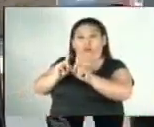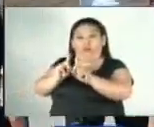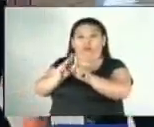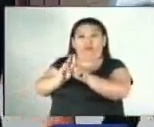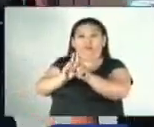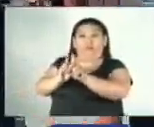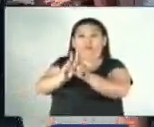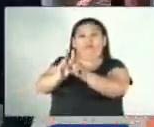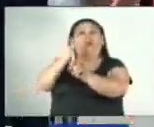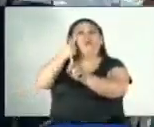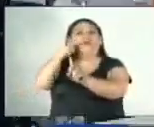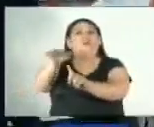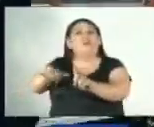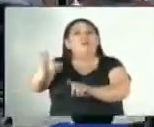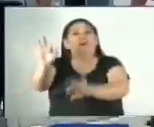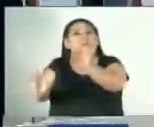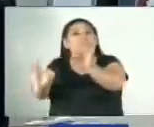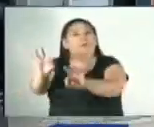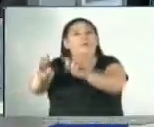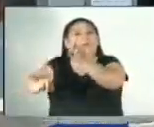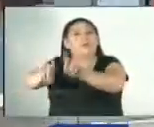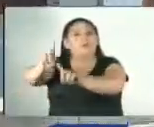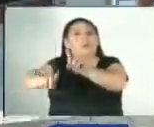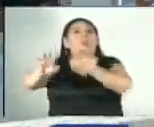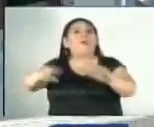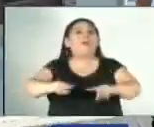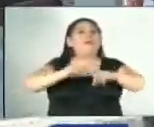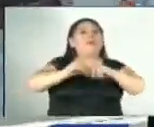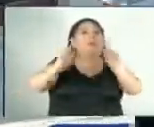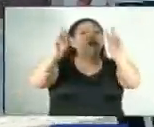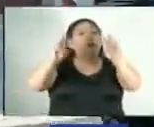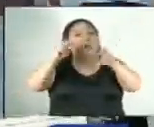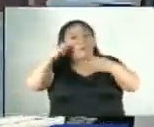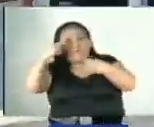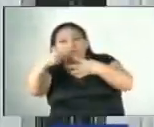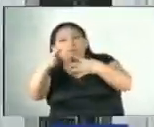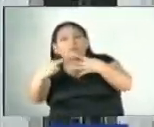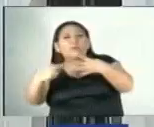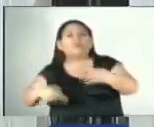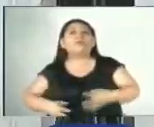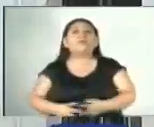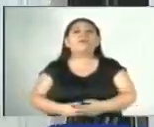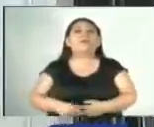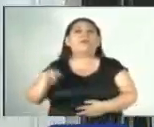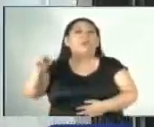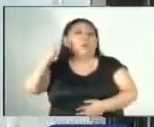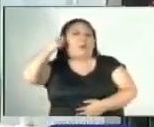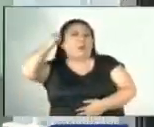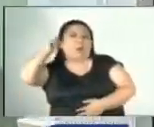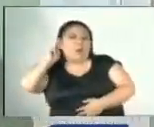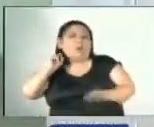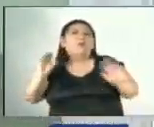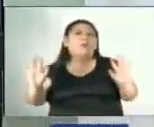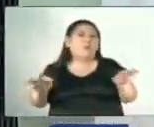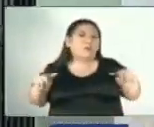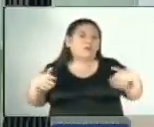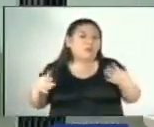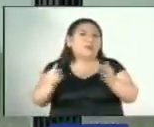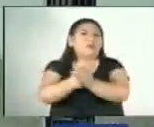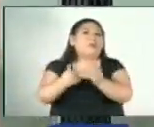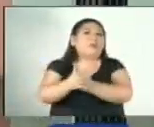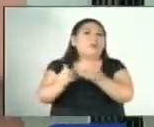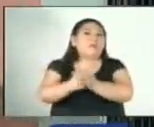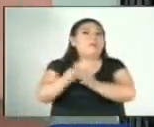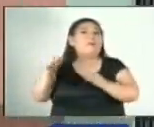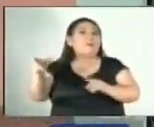juzgados en Santa Ana, a una audiencia especial de revisión de medidas. Someta está siendo procesado